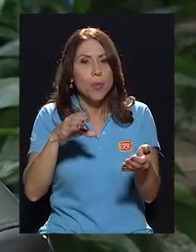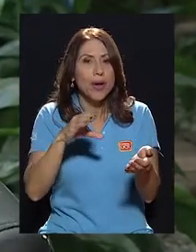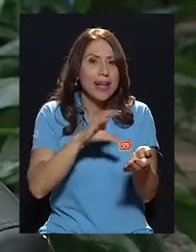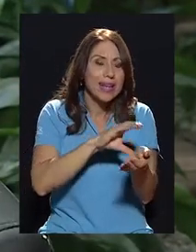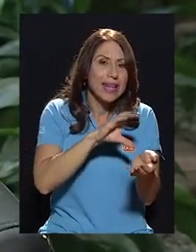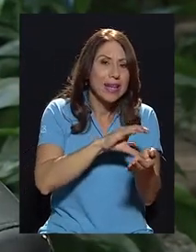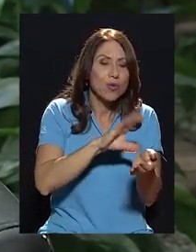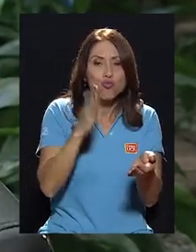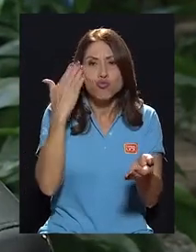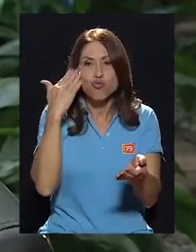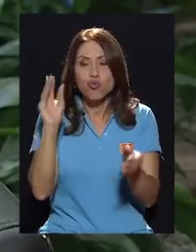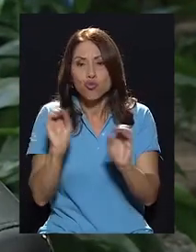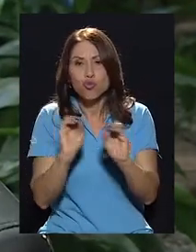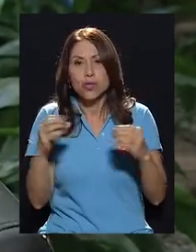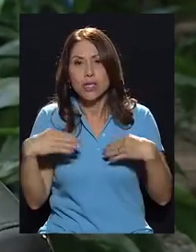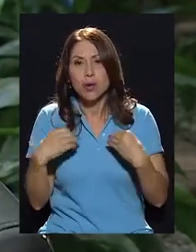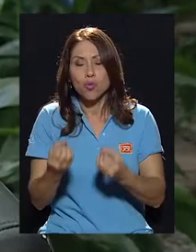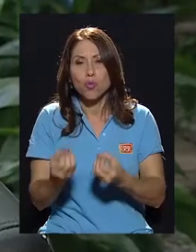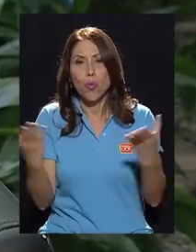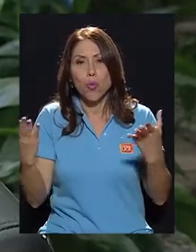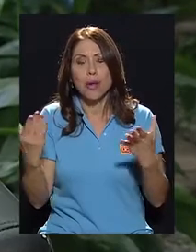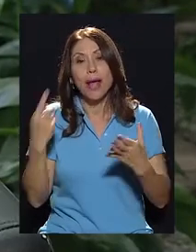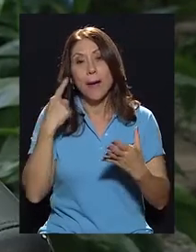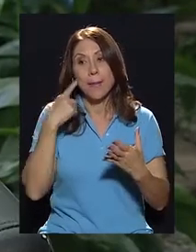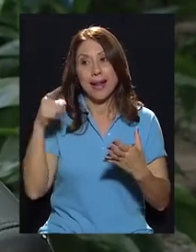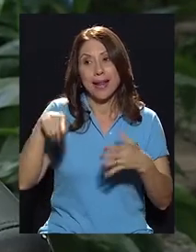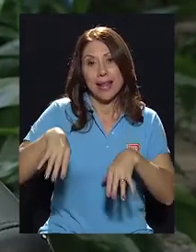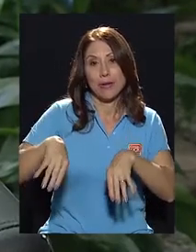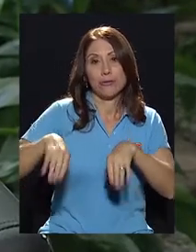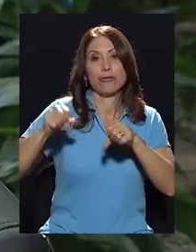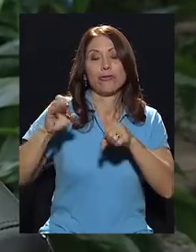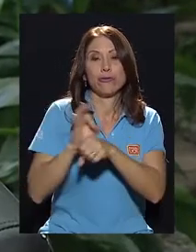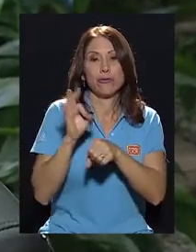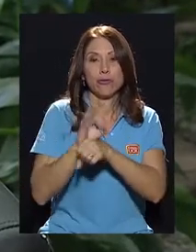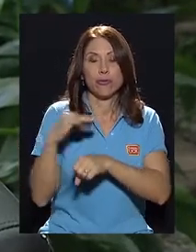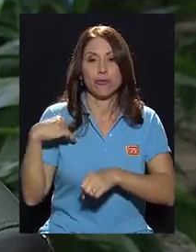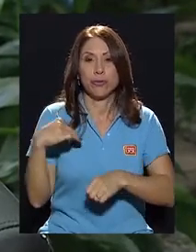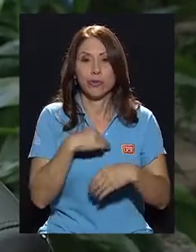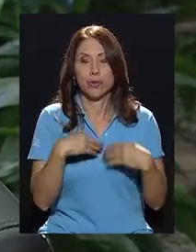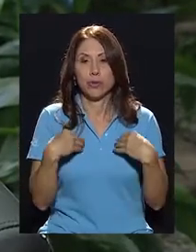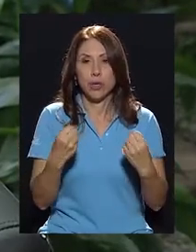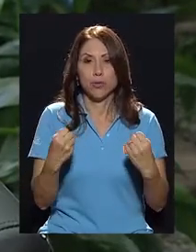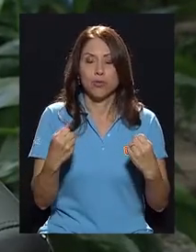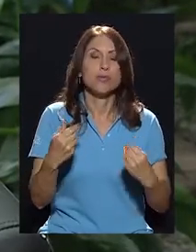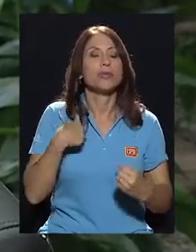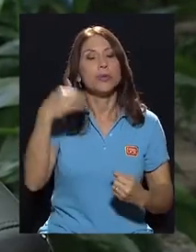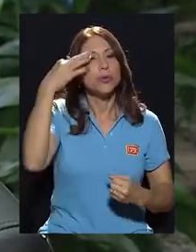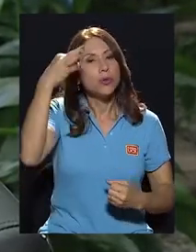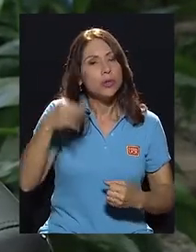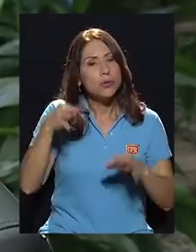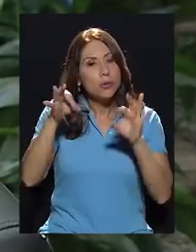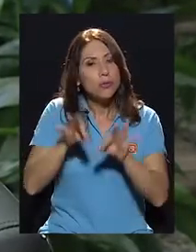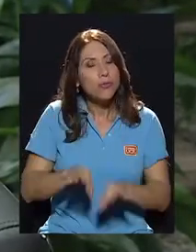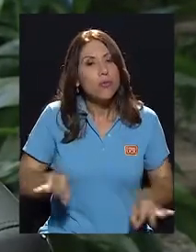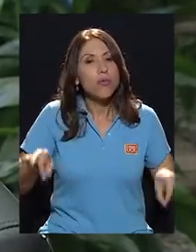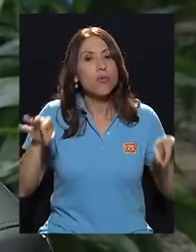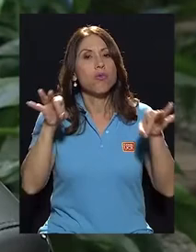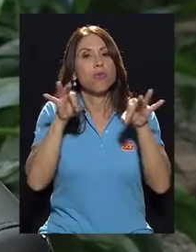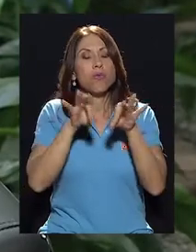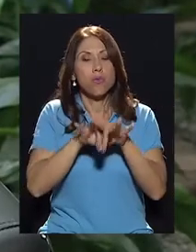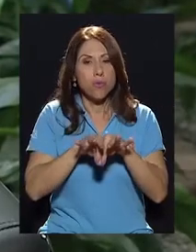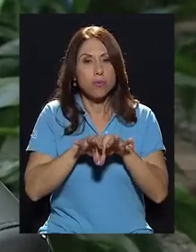conoce la salud pública para ejercer las funciones del Ministerio de Salud. Yo creo que es